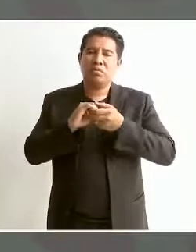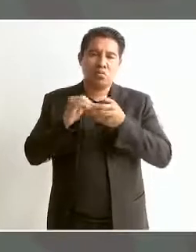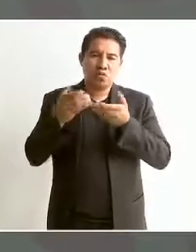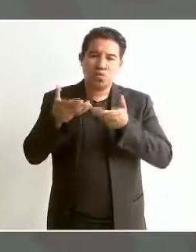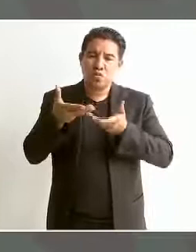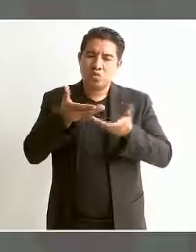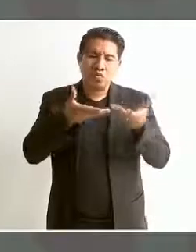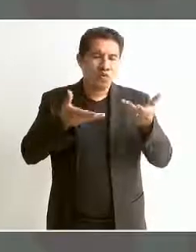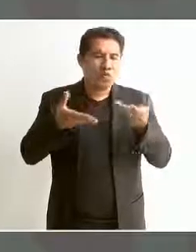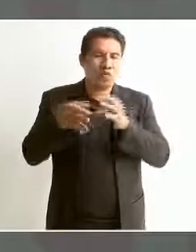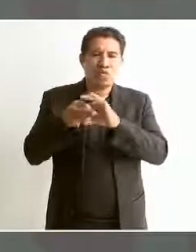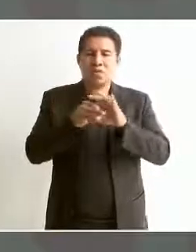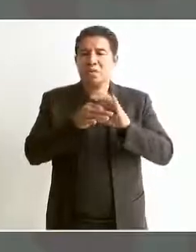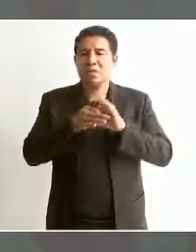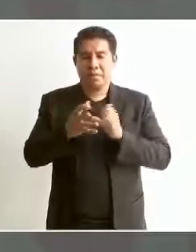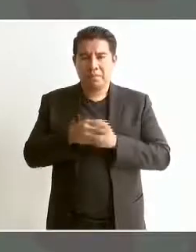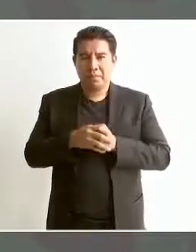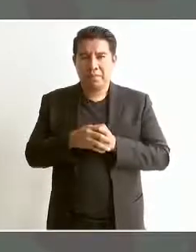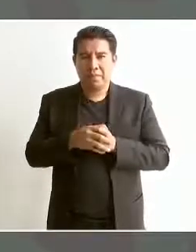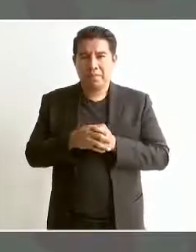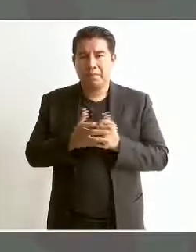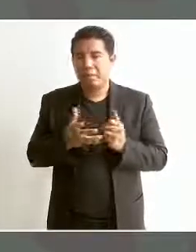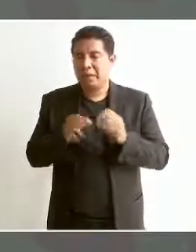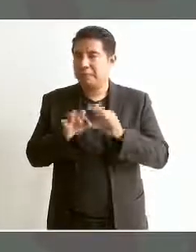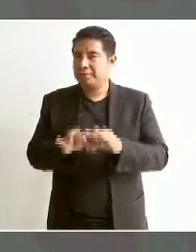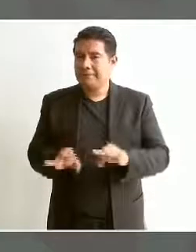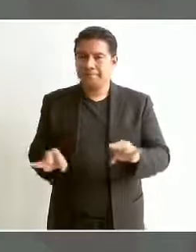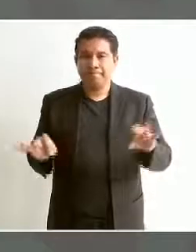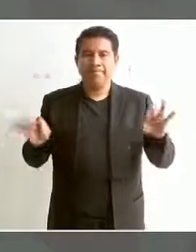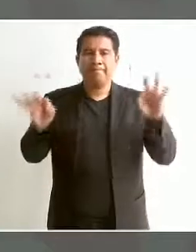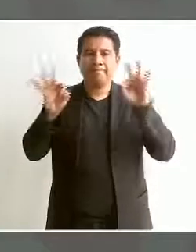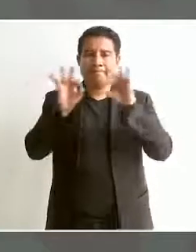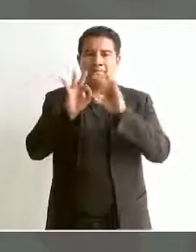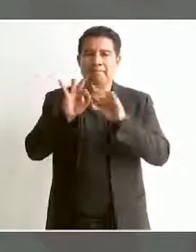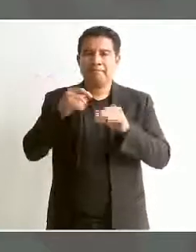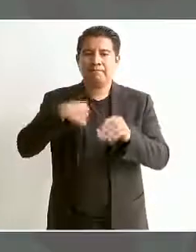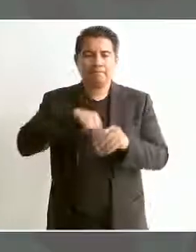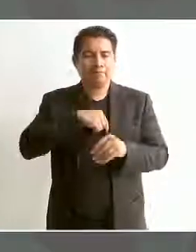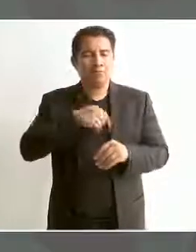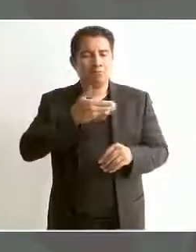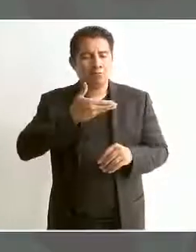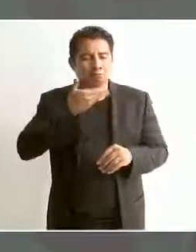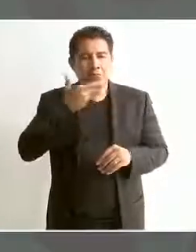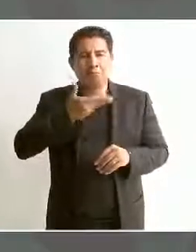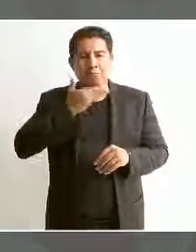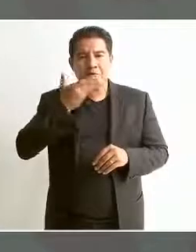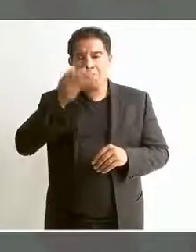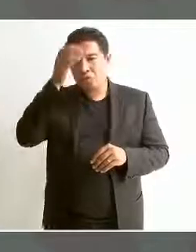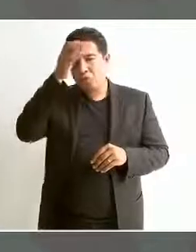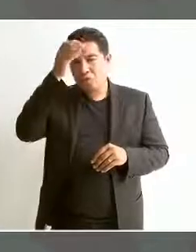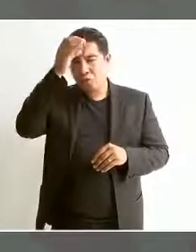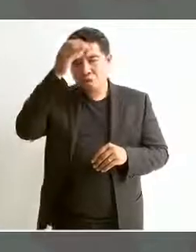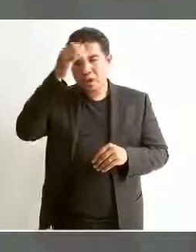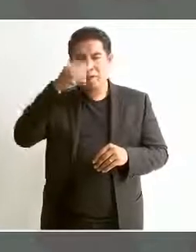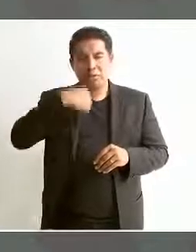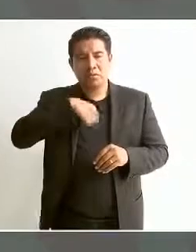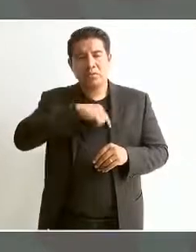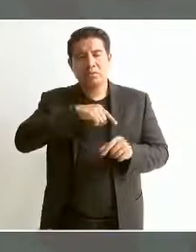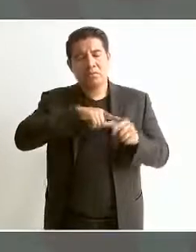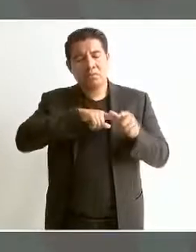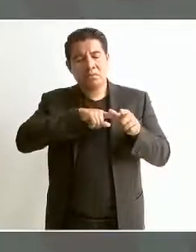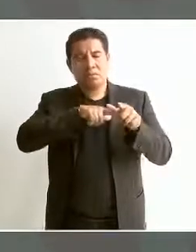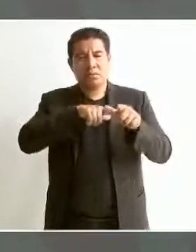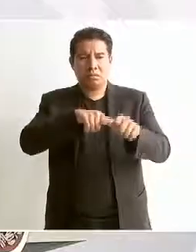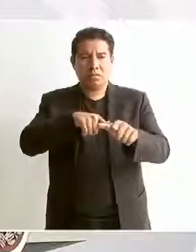Es importantísimo, como parte de nuestras culturas, el que se mantenga